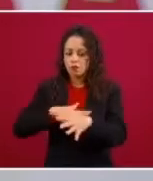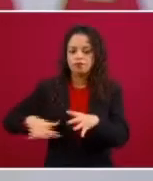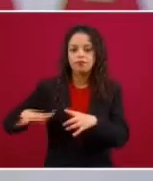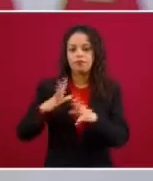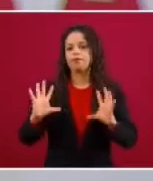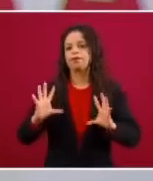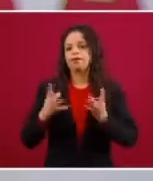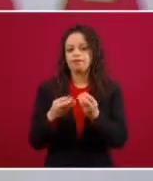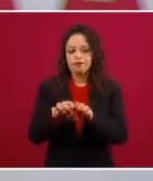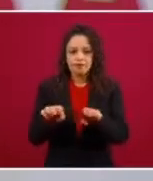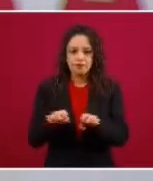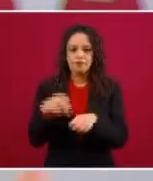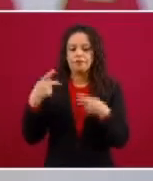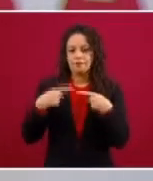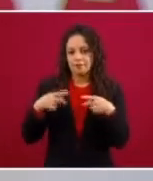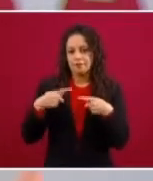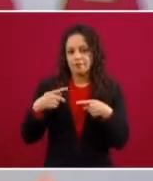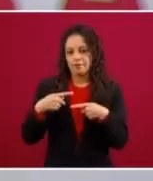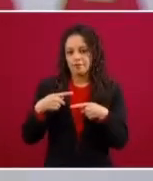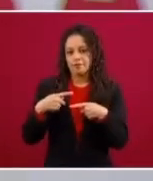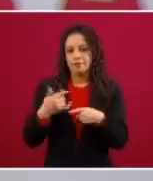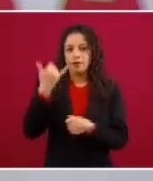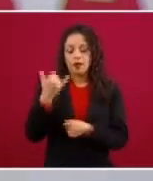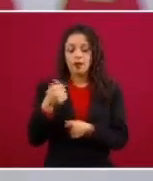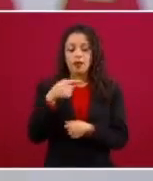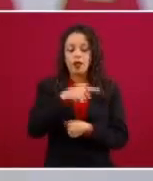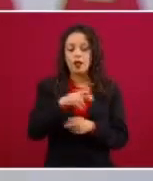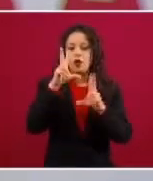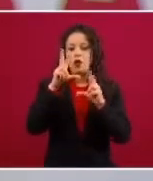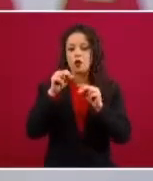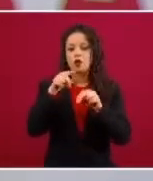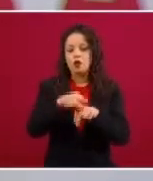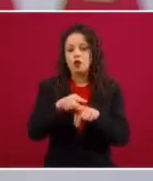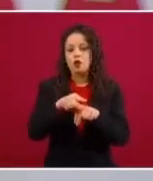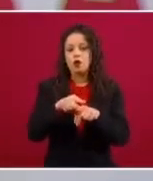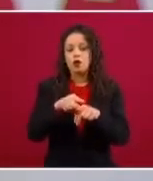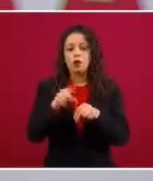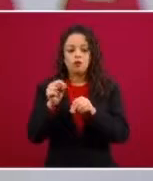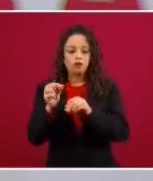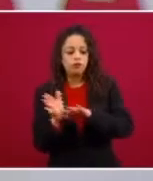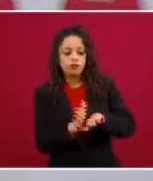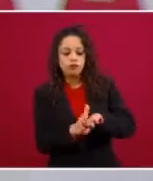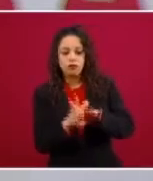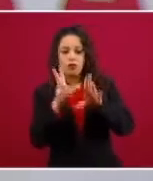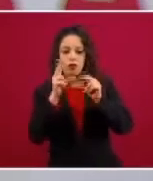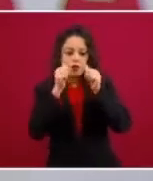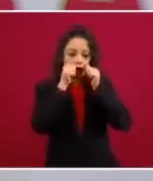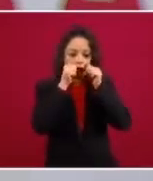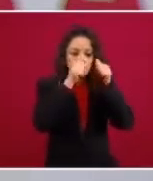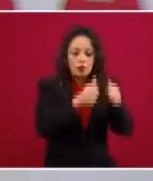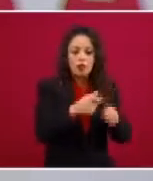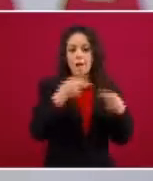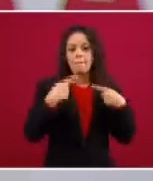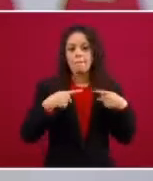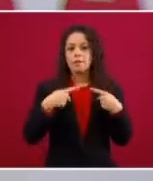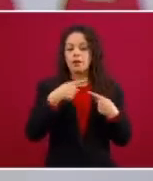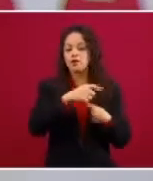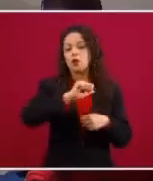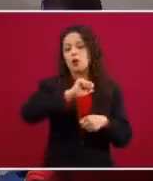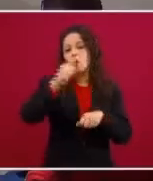pacientes que siguen llegando a los hospitales por otro tipo de padecimientos no relacionados con este virus.